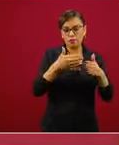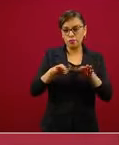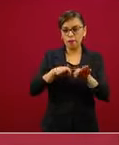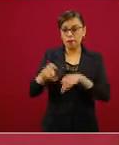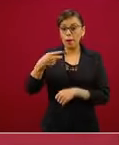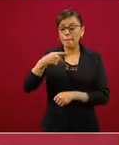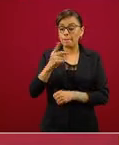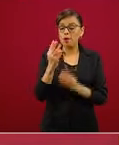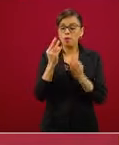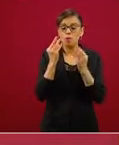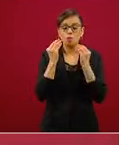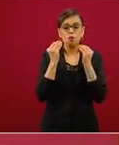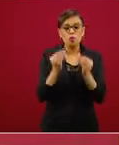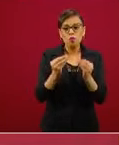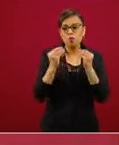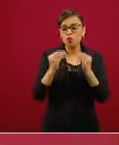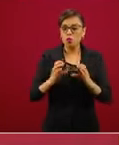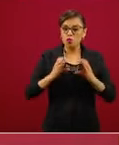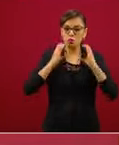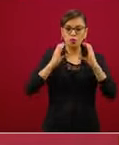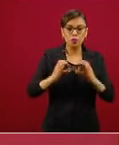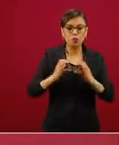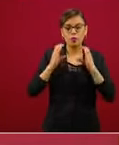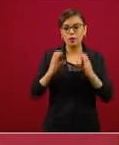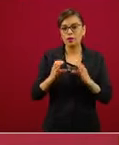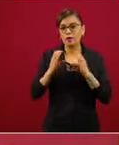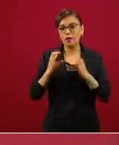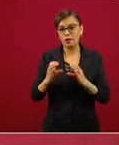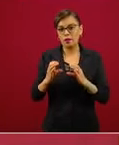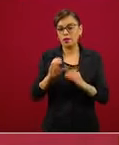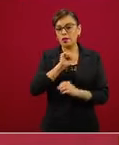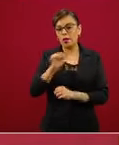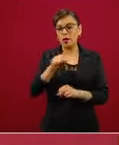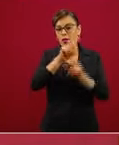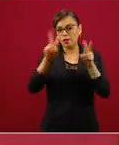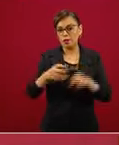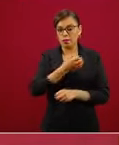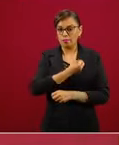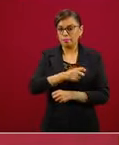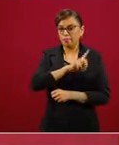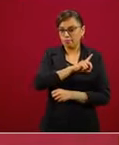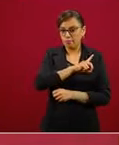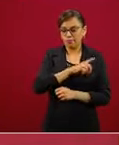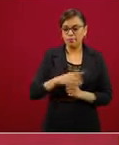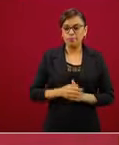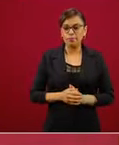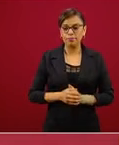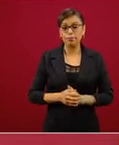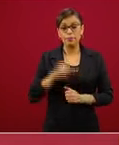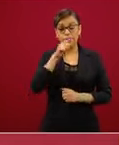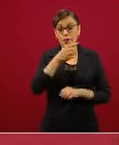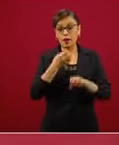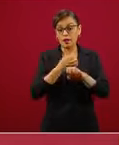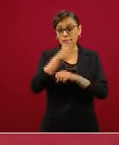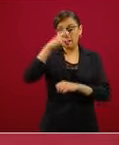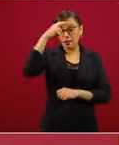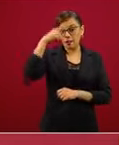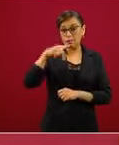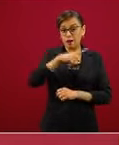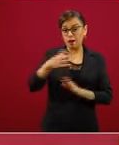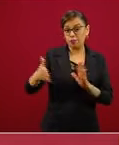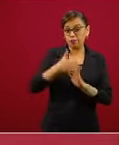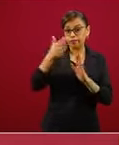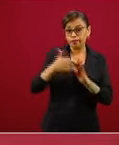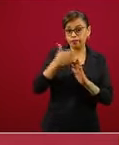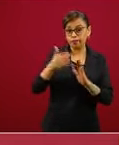prevención y de cautela. Esto quiere decir que estos sectores, en el caso del Estado de México, la industria de la construcción emplea a